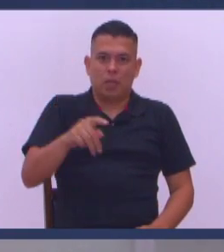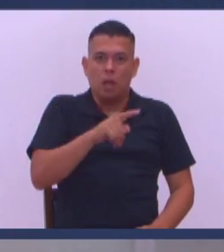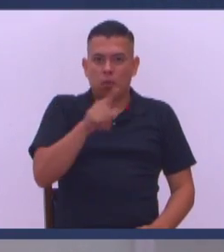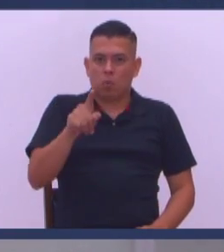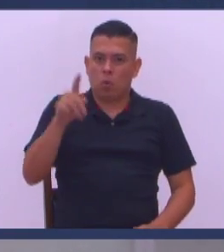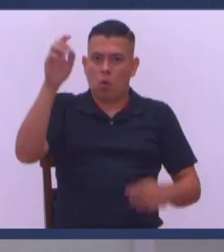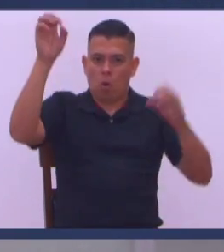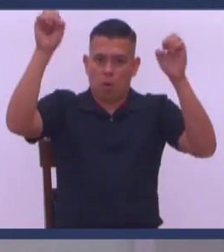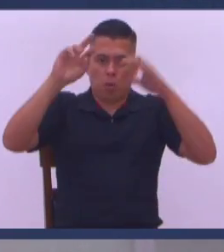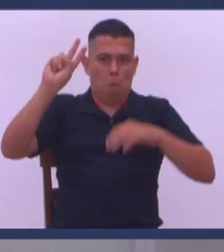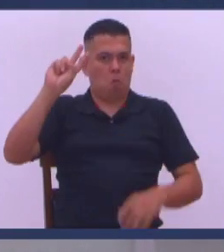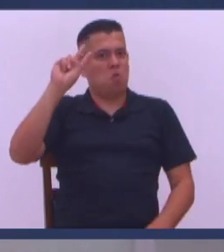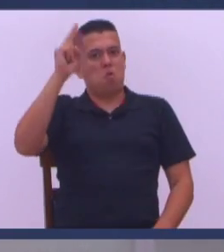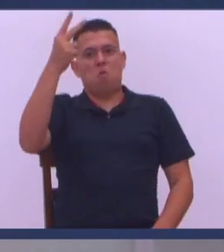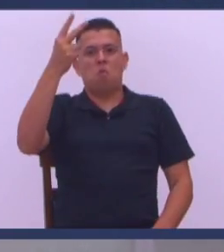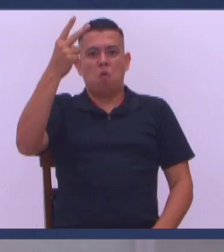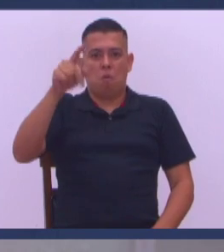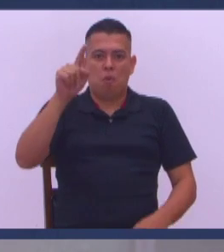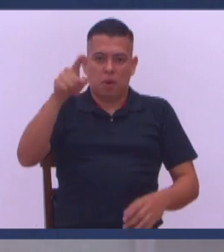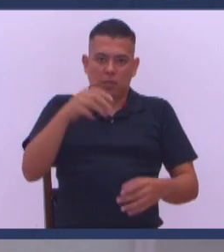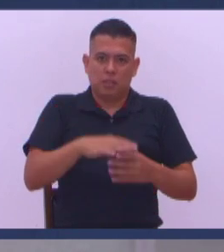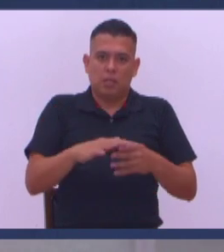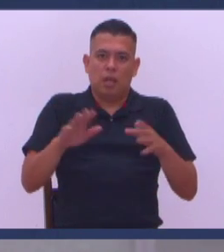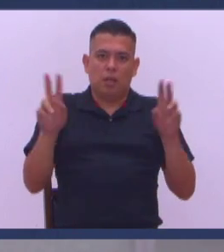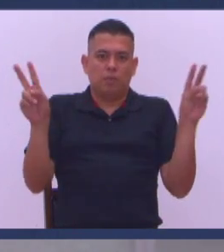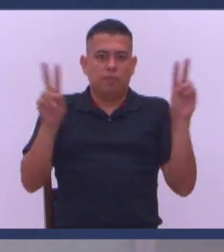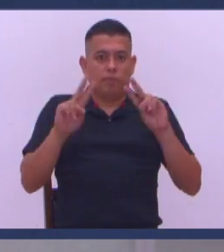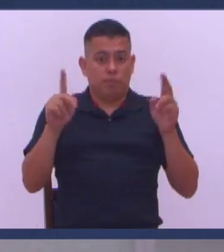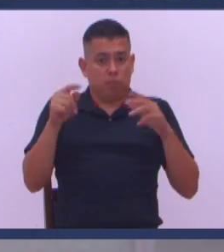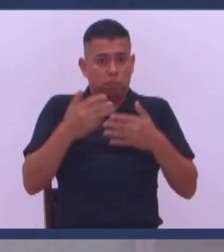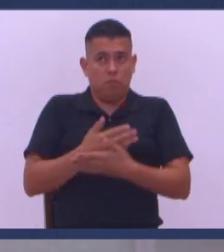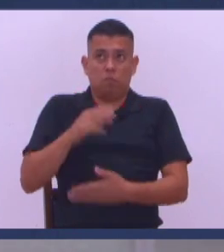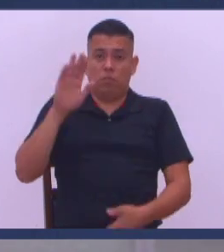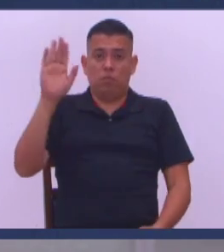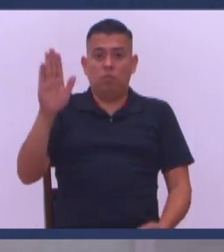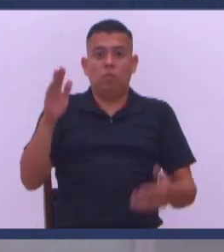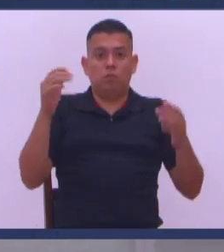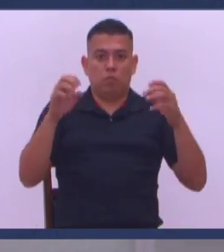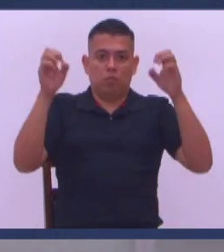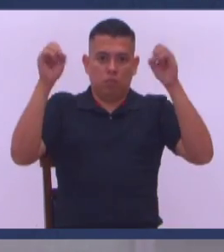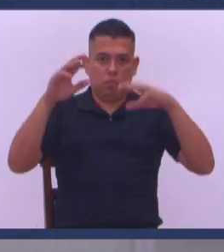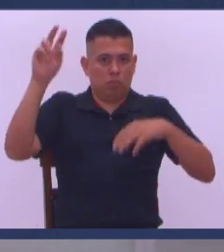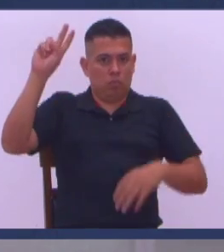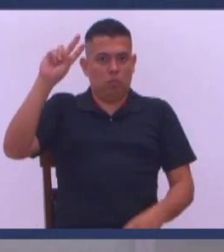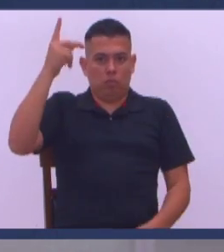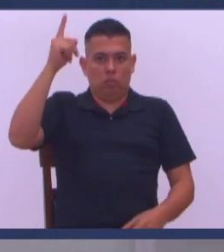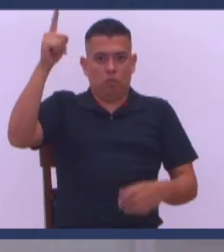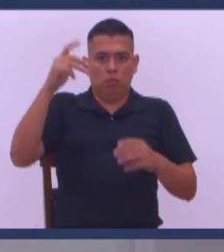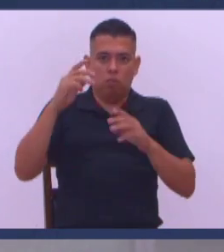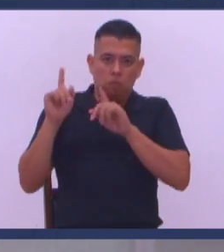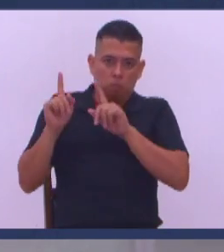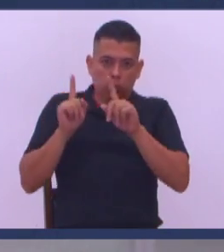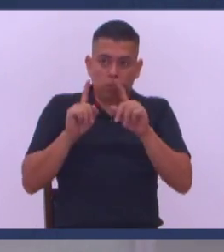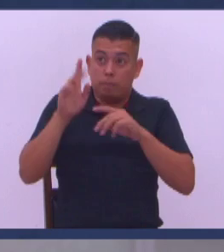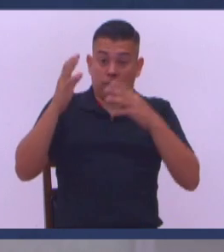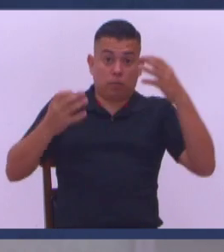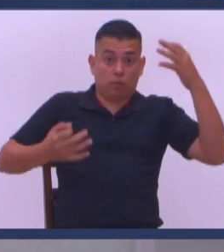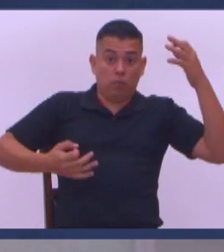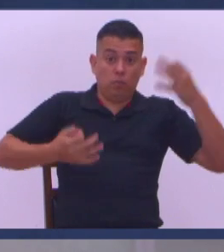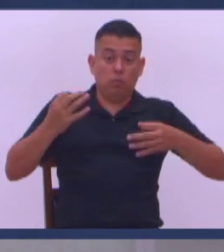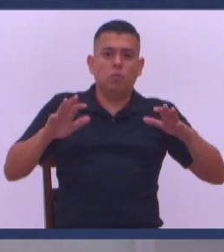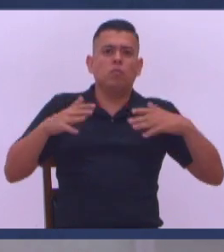pacificadores Porque ellos serán llamados hijos de Dios Bienaventurados los que padecen persecución Por causa de la justicia